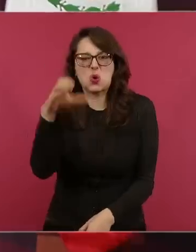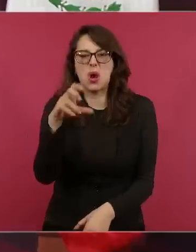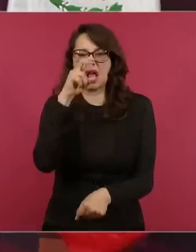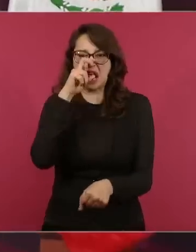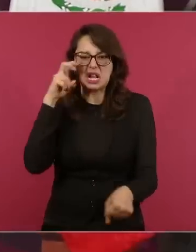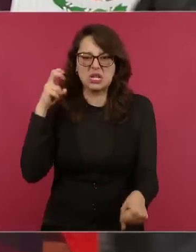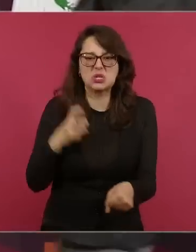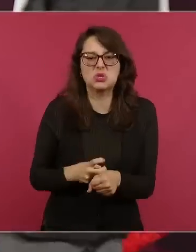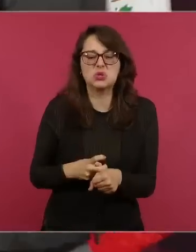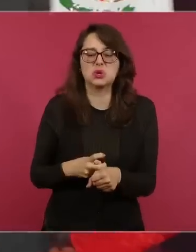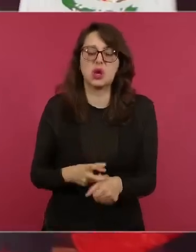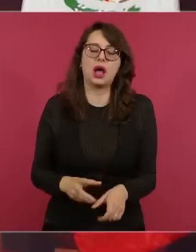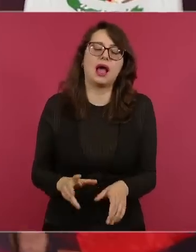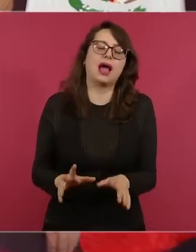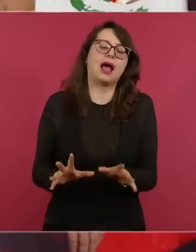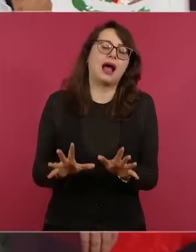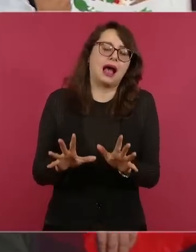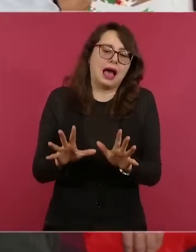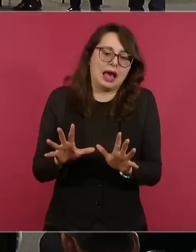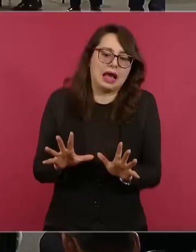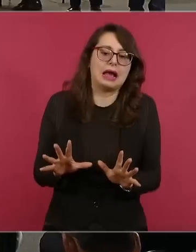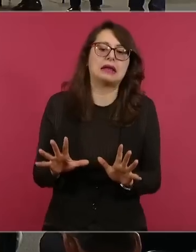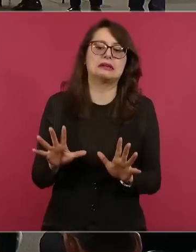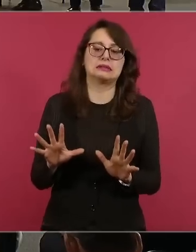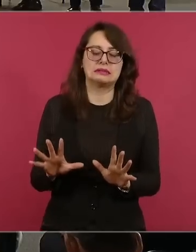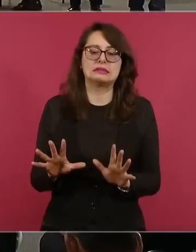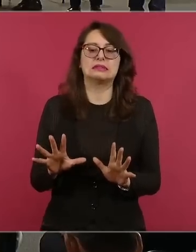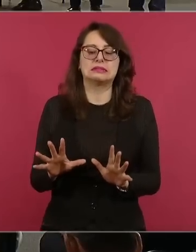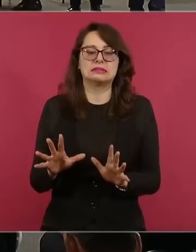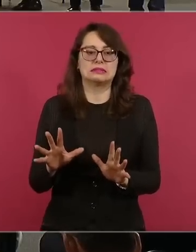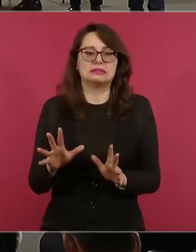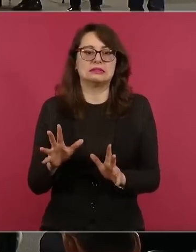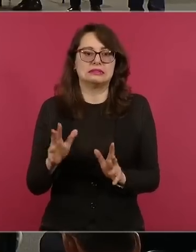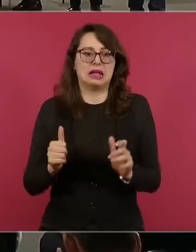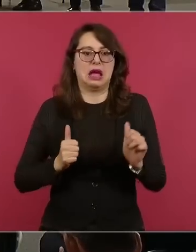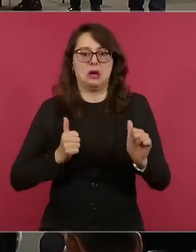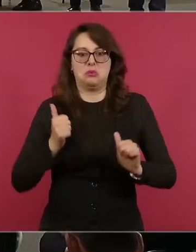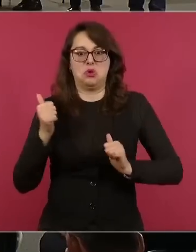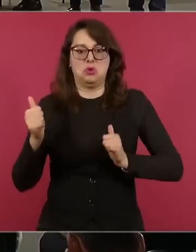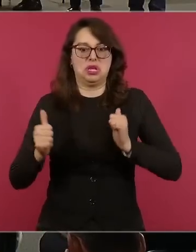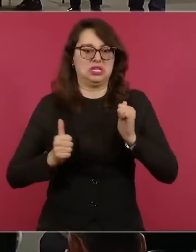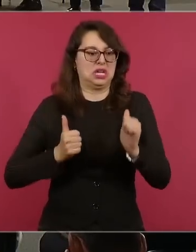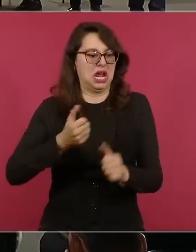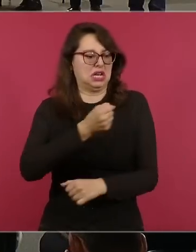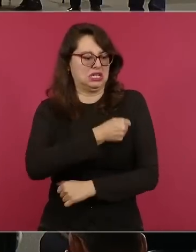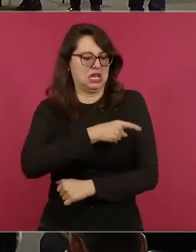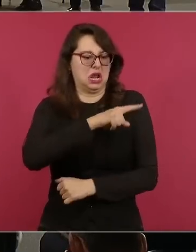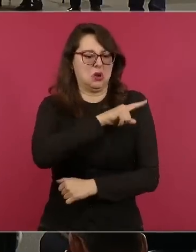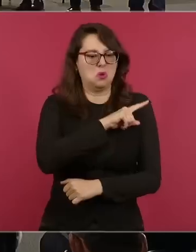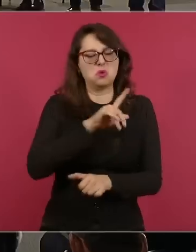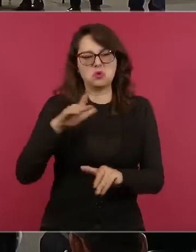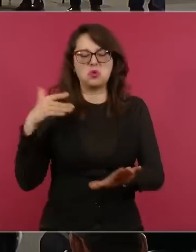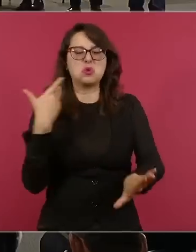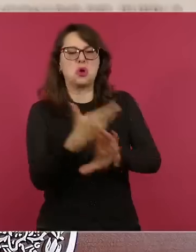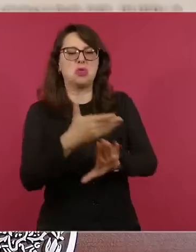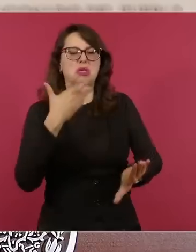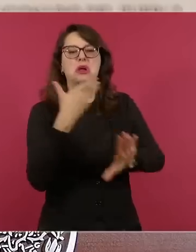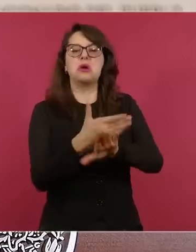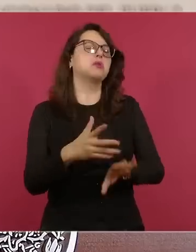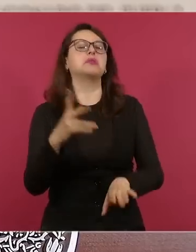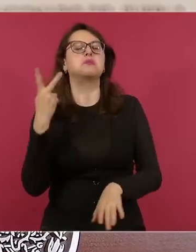utilizando asuntos de salud en cuestiones políticas.